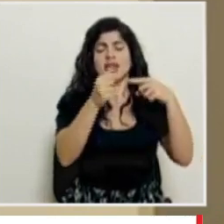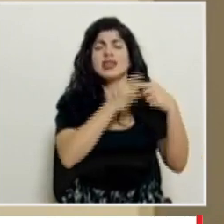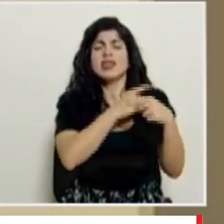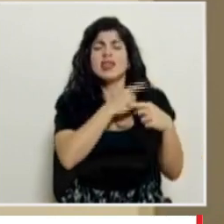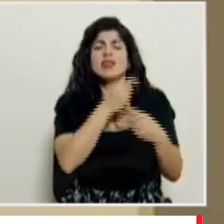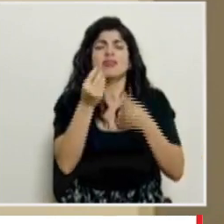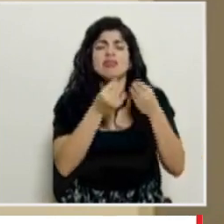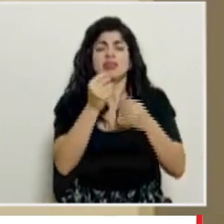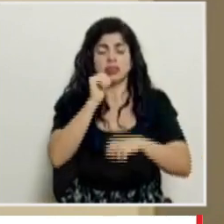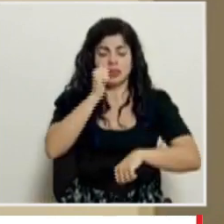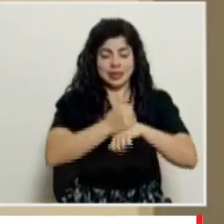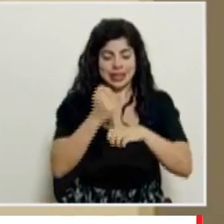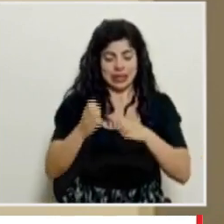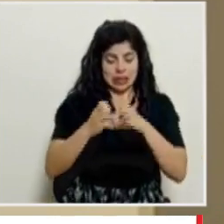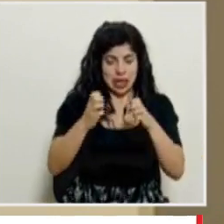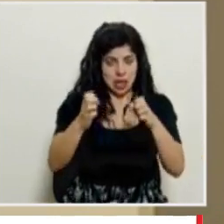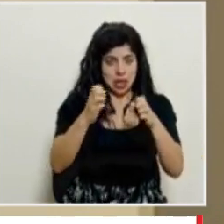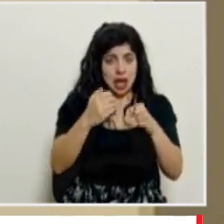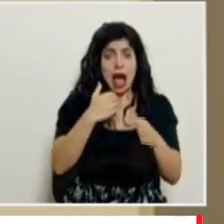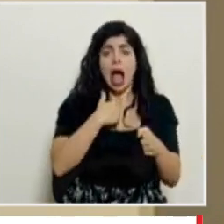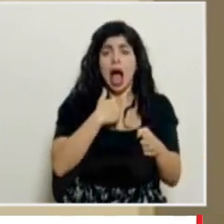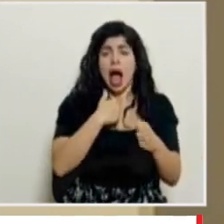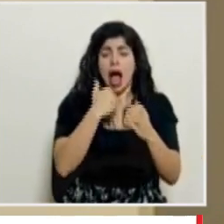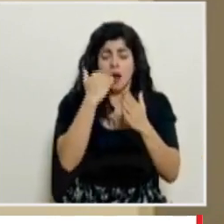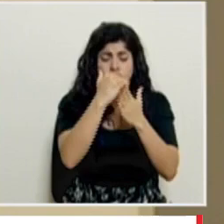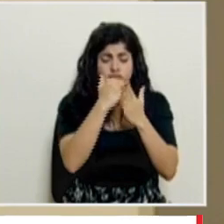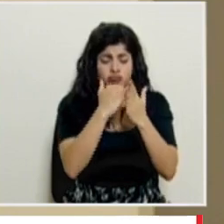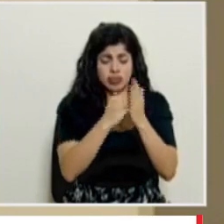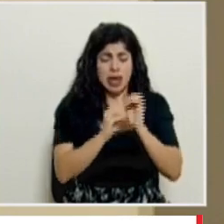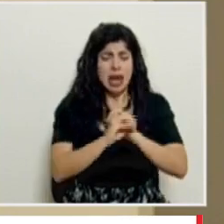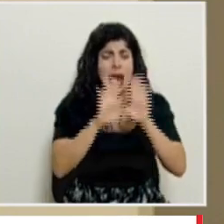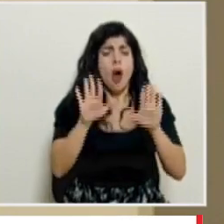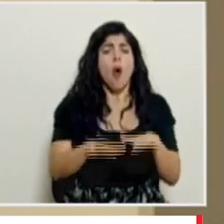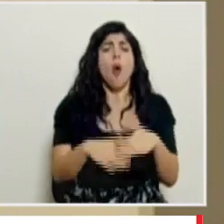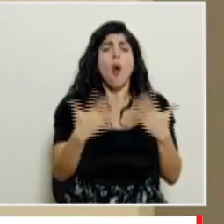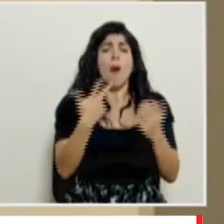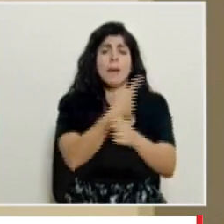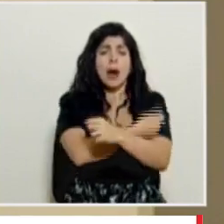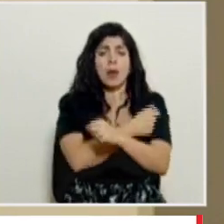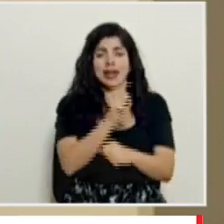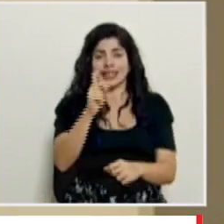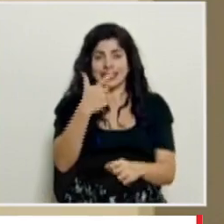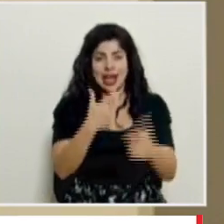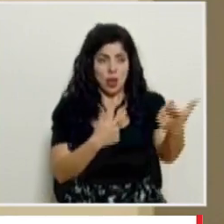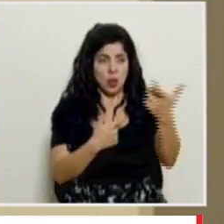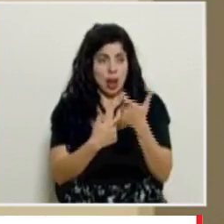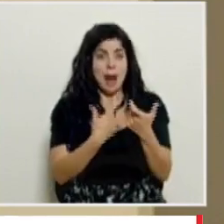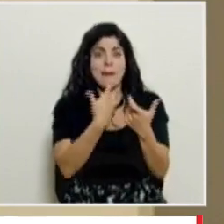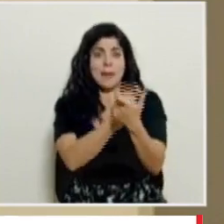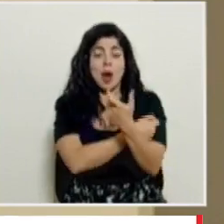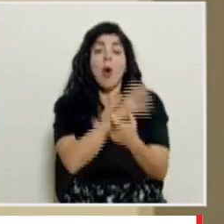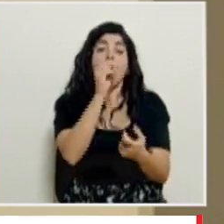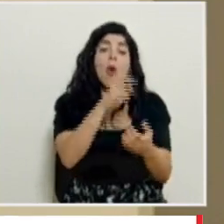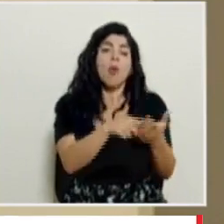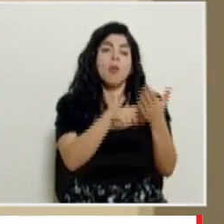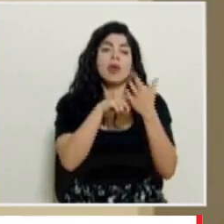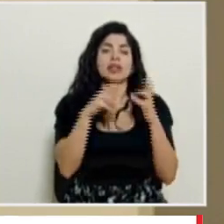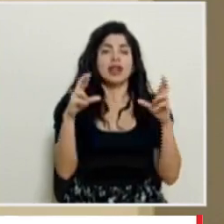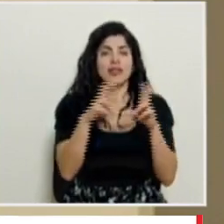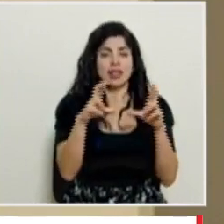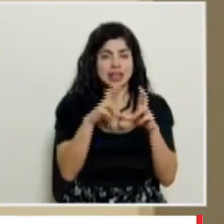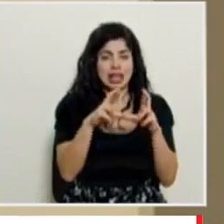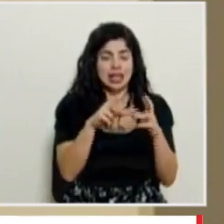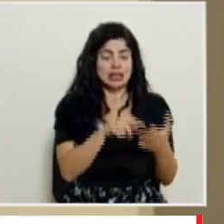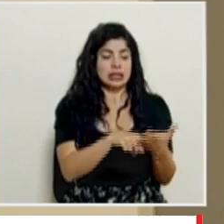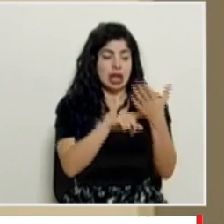hay lineamientos claros en cuanto a cuál es el mecanismo de vacunación y es contracédula de identidad o demostrar la residencia en el país